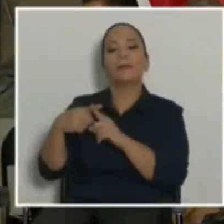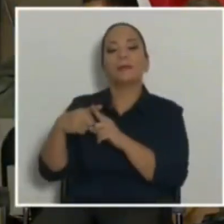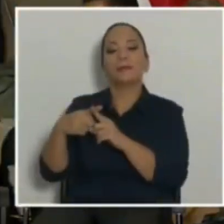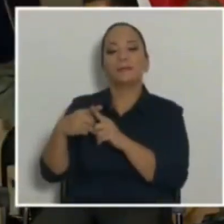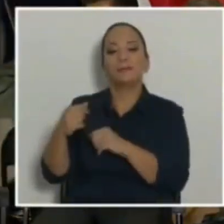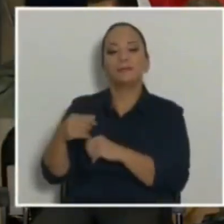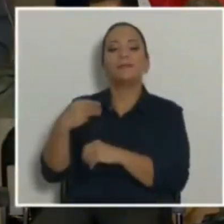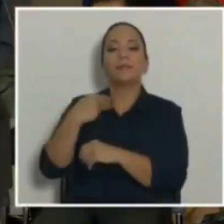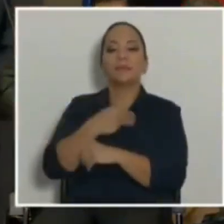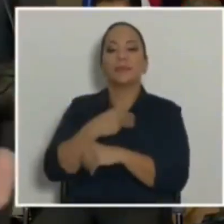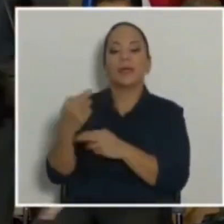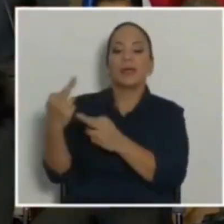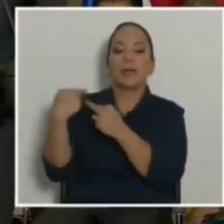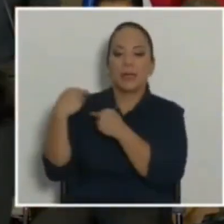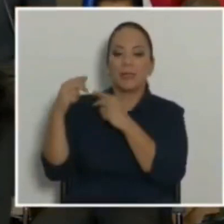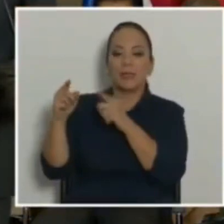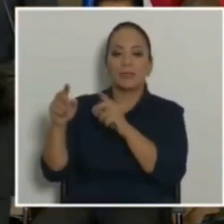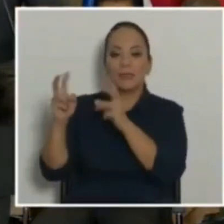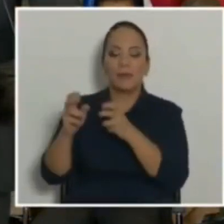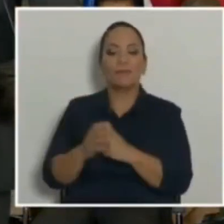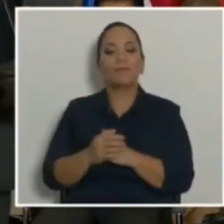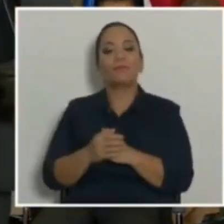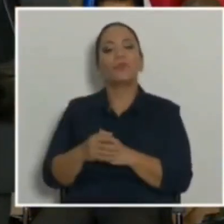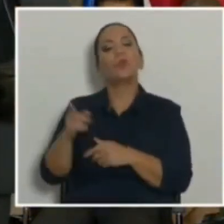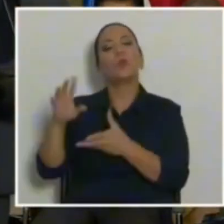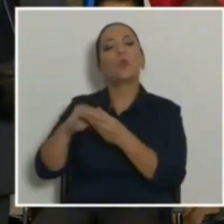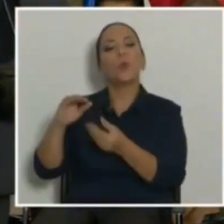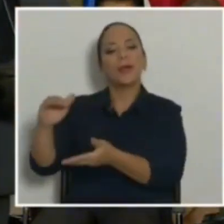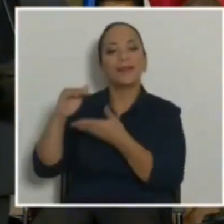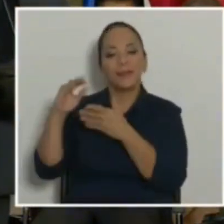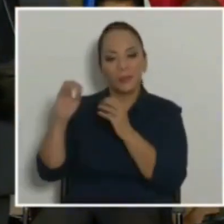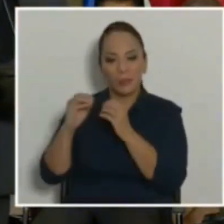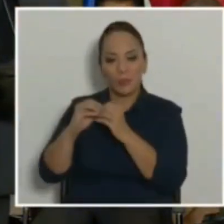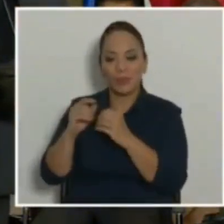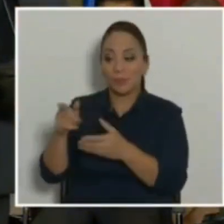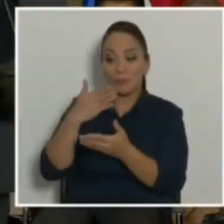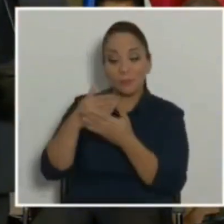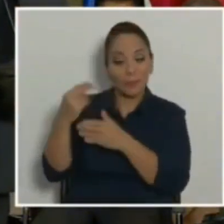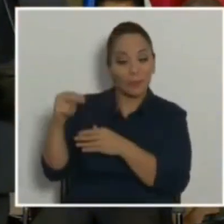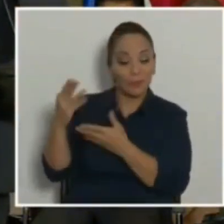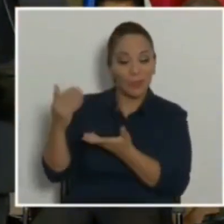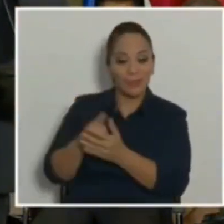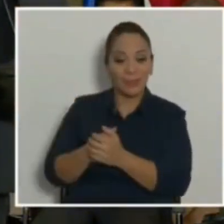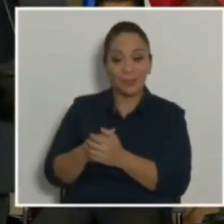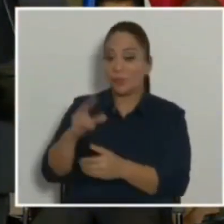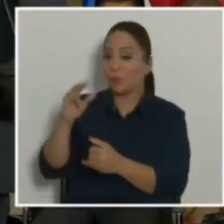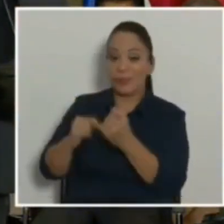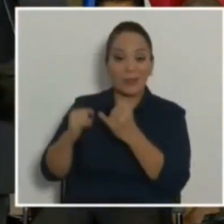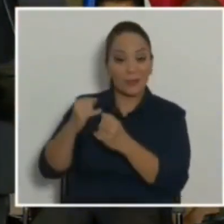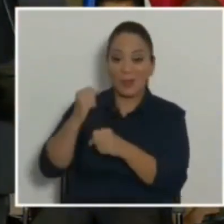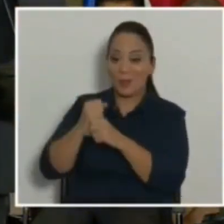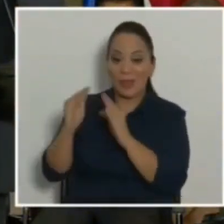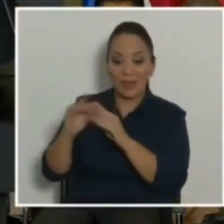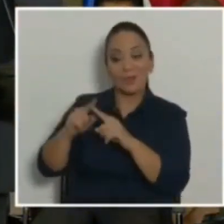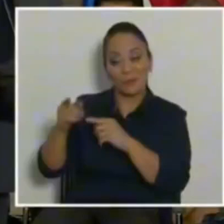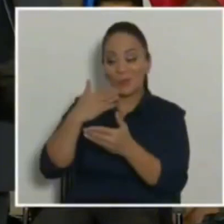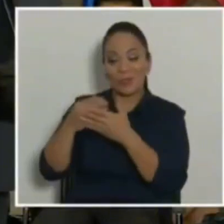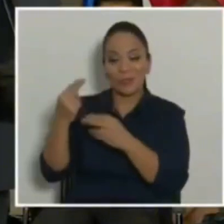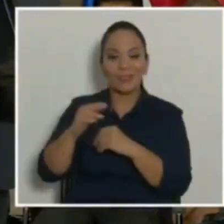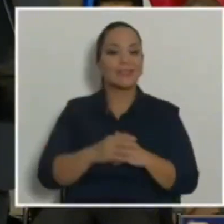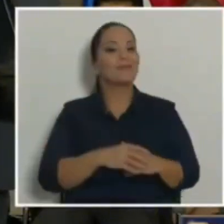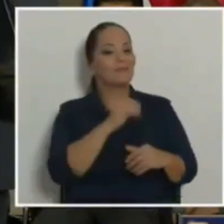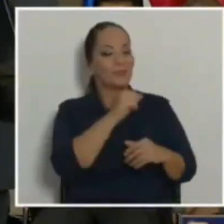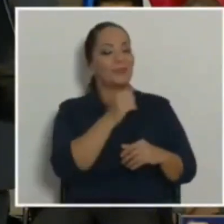a cargo de esto. Cuéntenos más, porque estas son buenas noticias. No ha acabado la tarea, pero son buenas noticias.